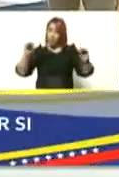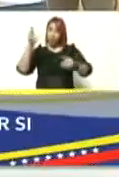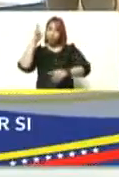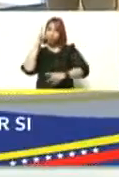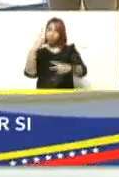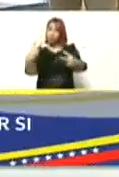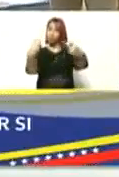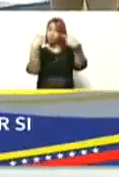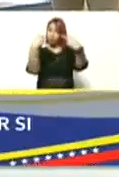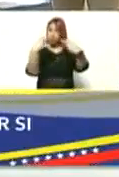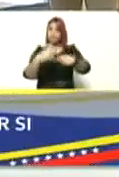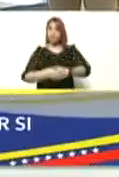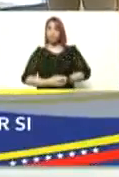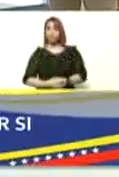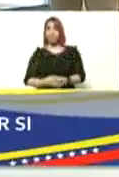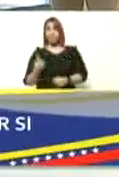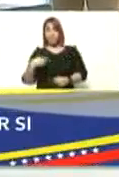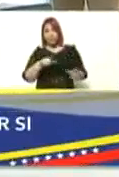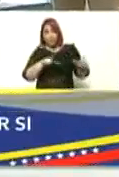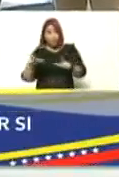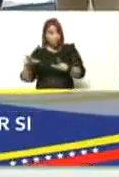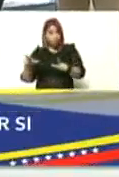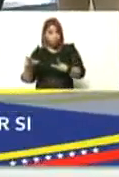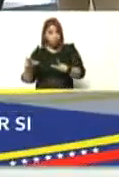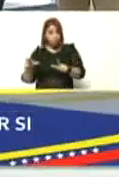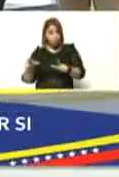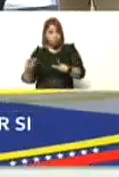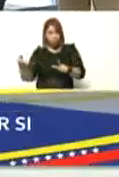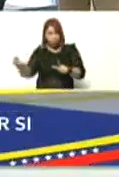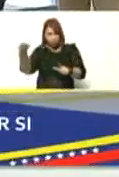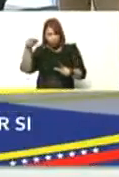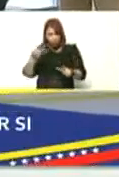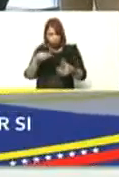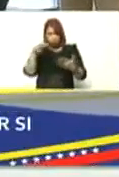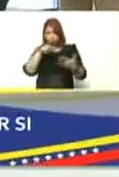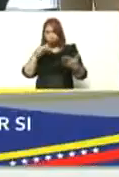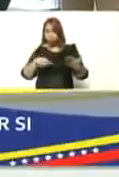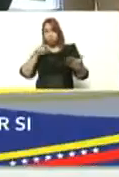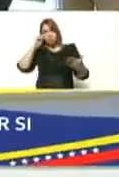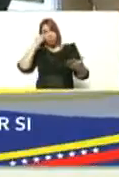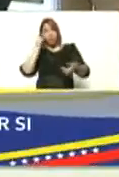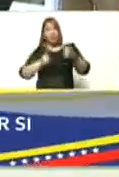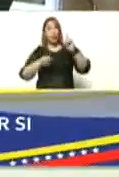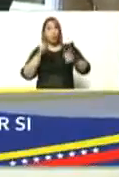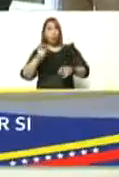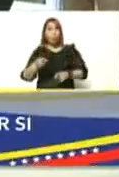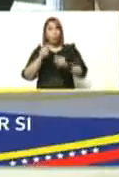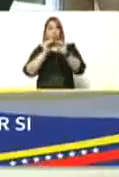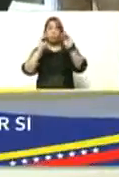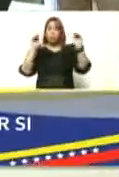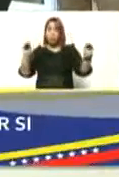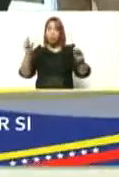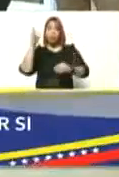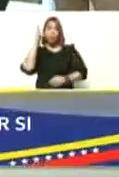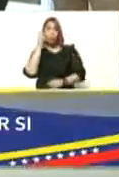ya tienes listo eso tráelo por ahí para irlo viendo me recuerdo aquellos que me escuchan y me ven